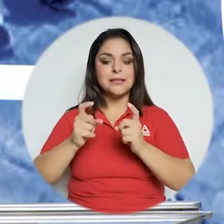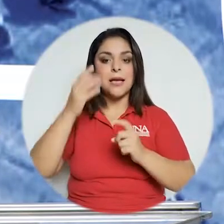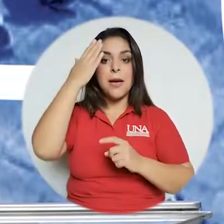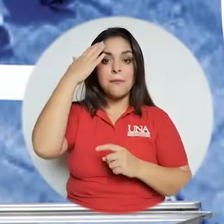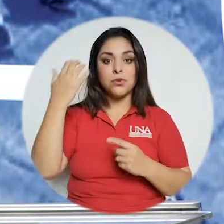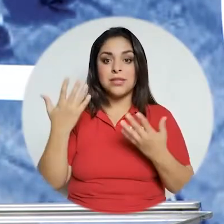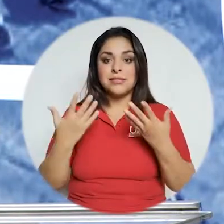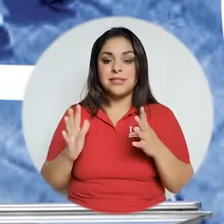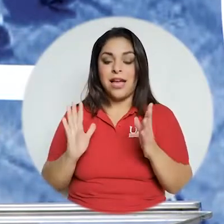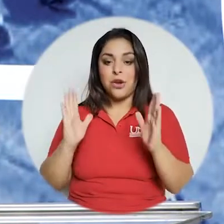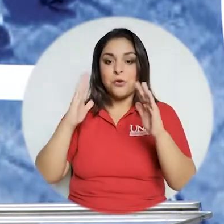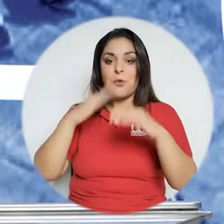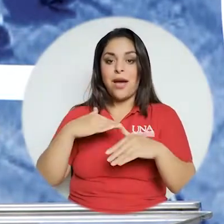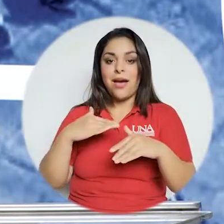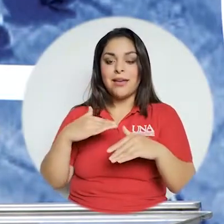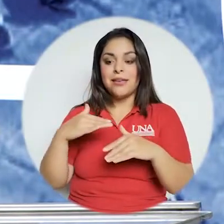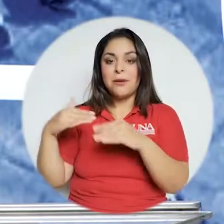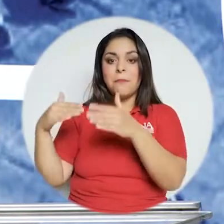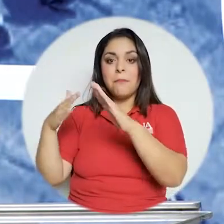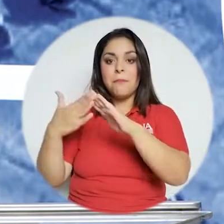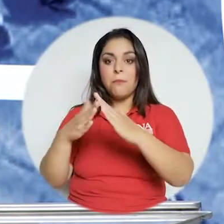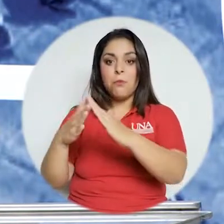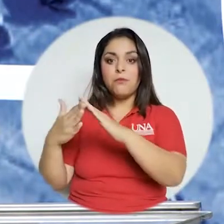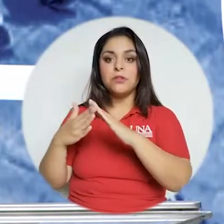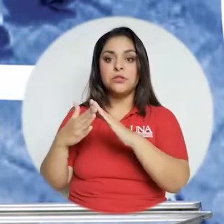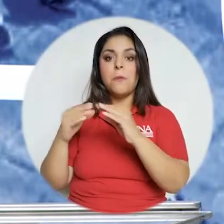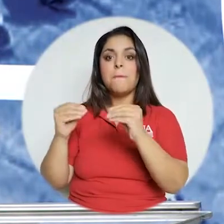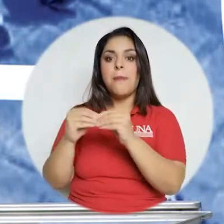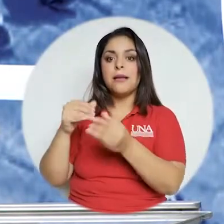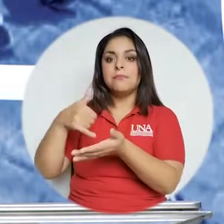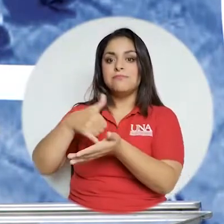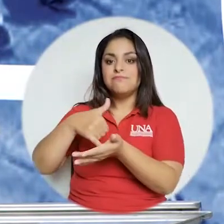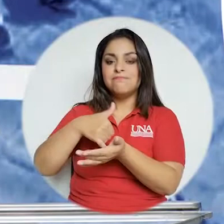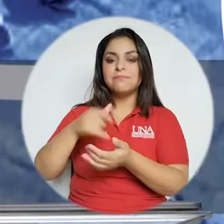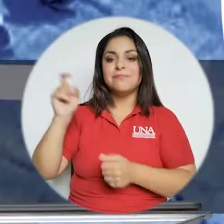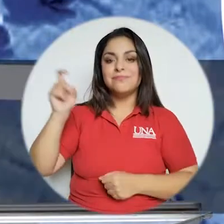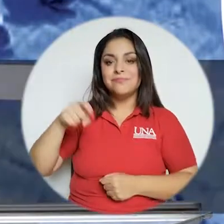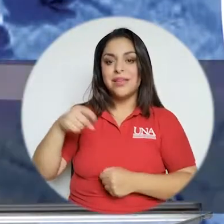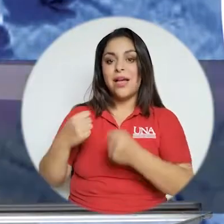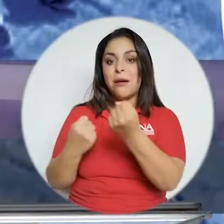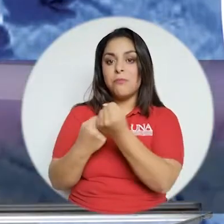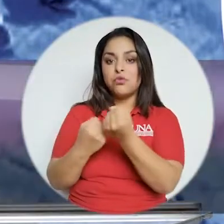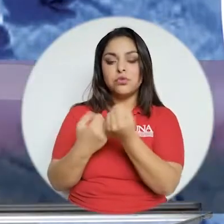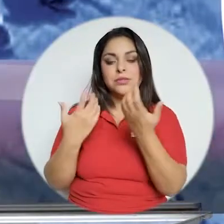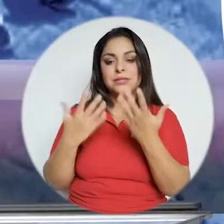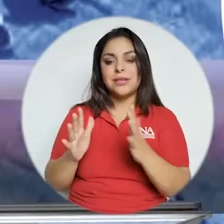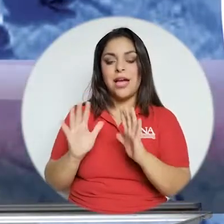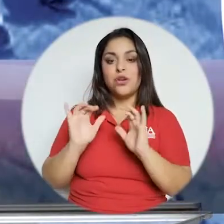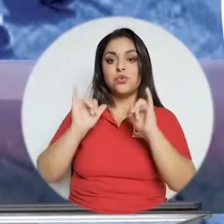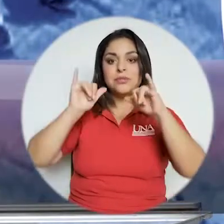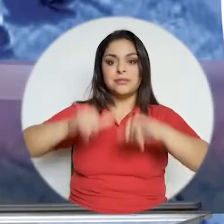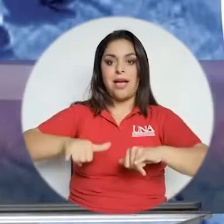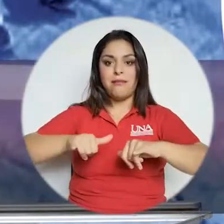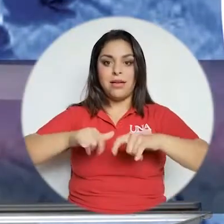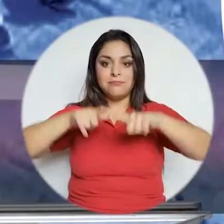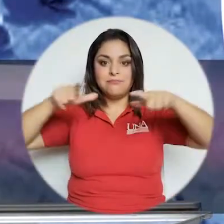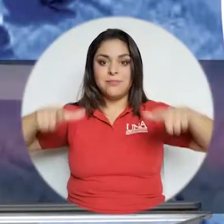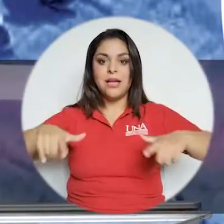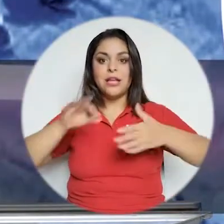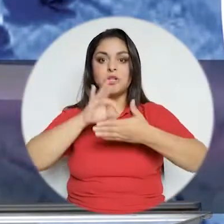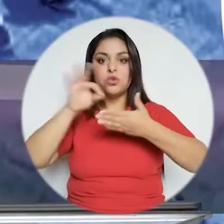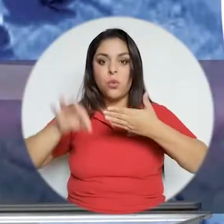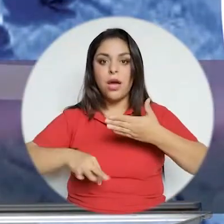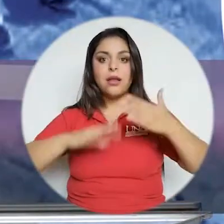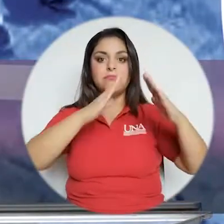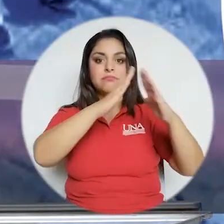el tema de las becas porque ya no tenían a esa población que tiene más vulnerabilidad y más necesidad de apoyo ya no estaban en los